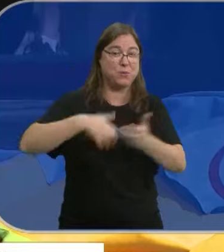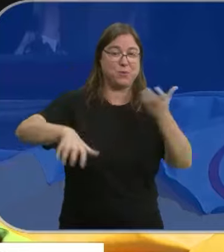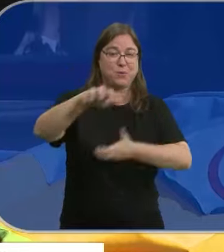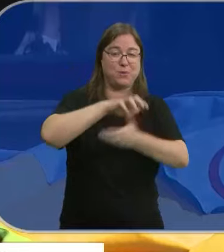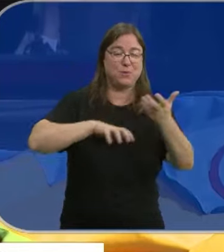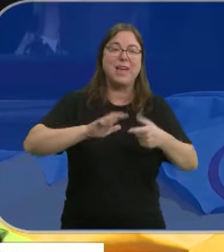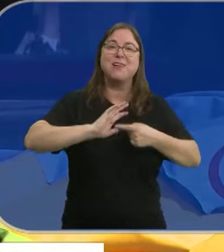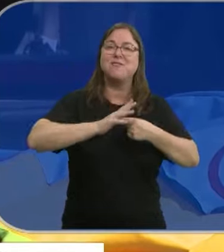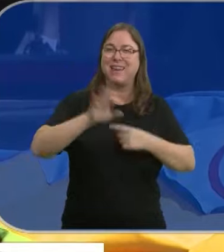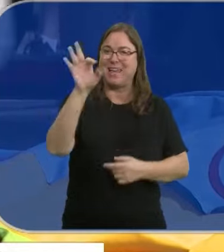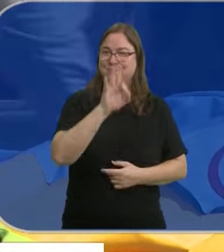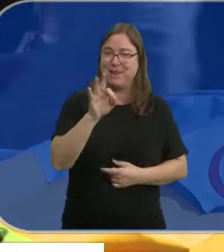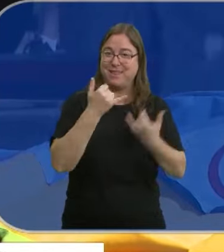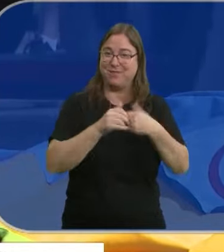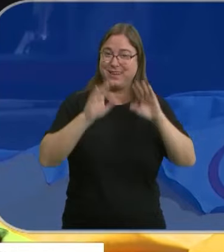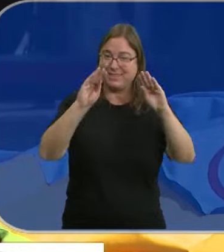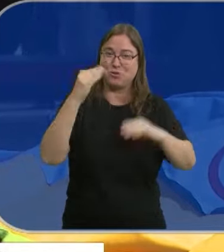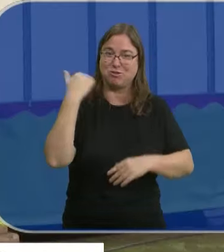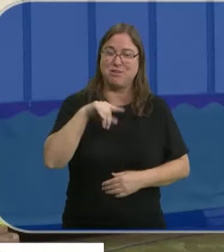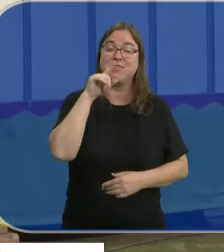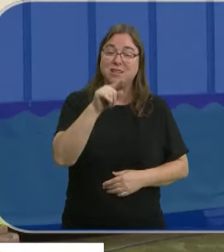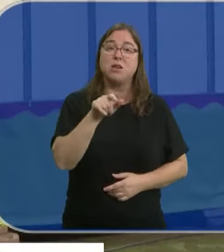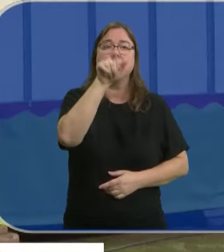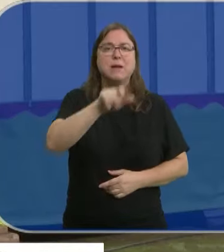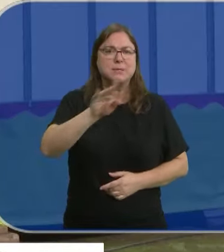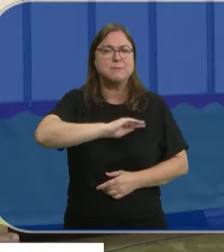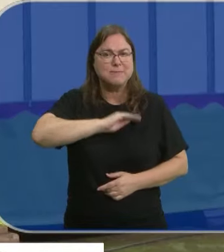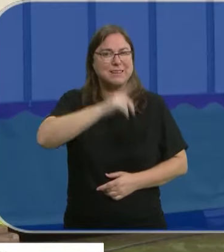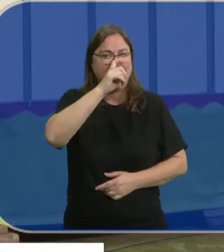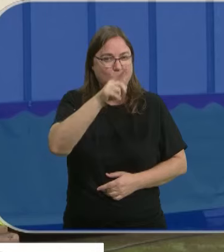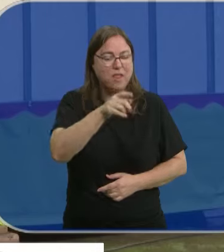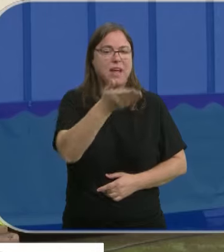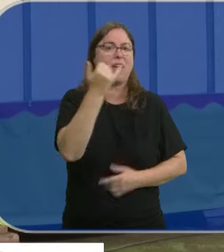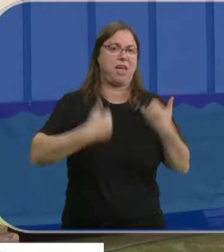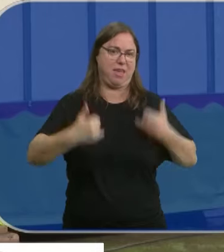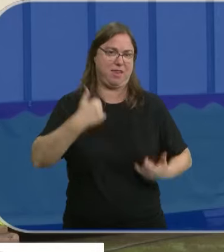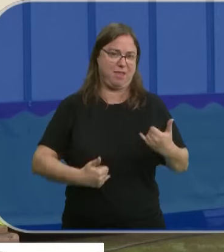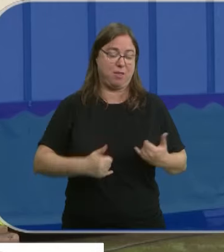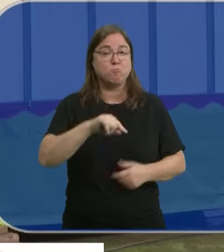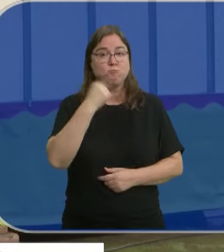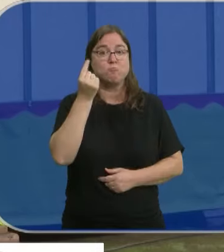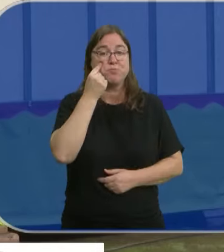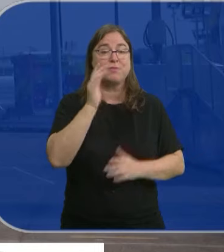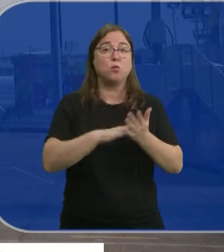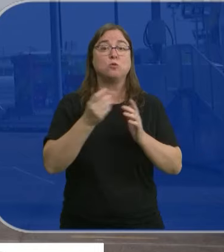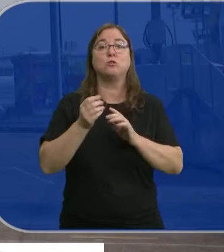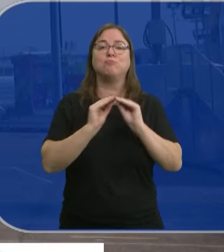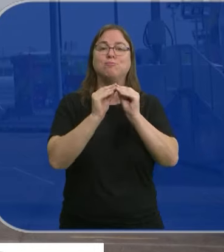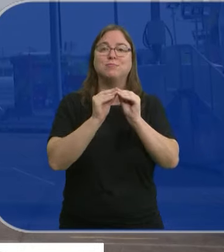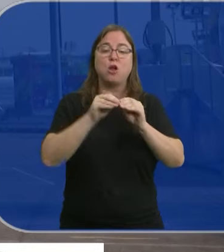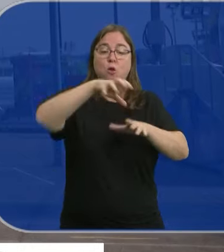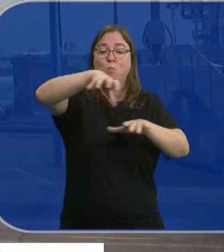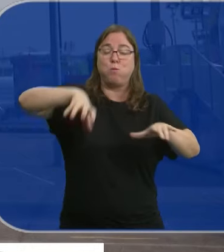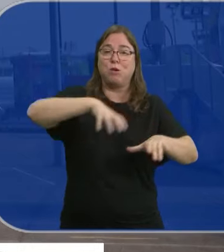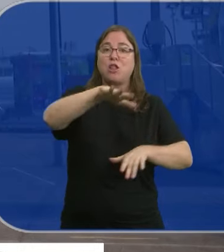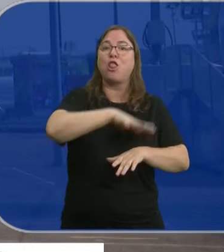reyelta del ferial de Palencia en las fiestas de la ciudad, en la que varias personas, recordarán, resultaron heridas. Fue localizado cuando se disponía a instalar sus